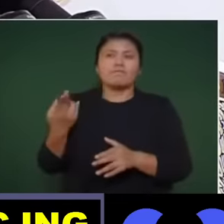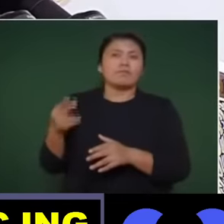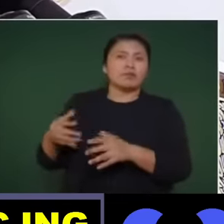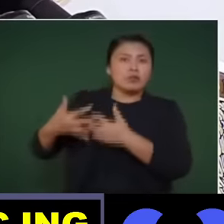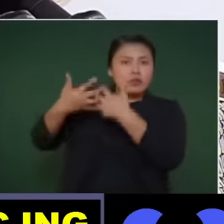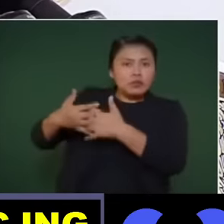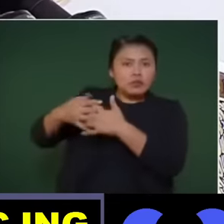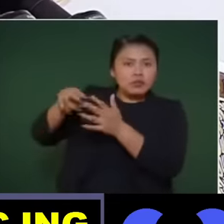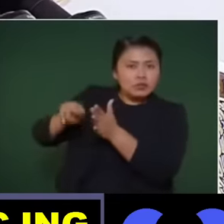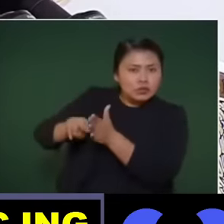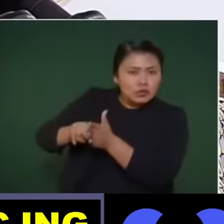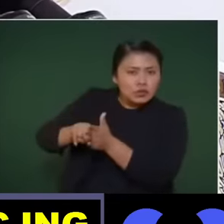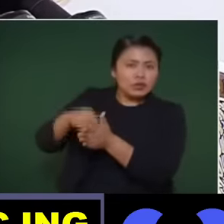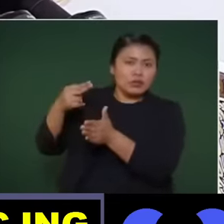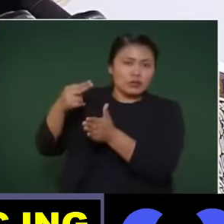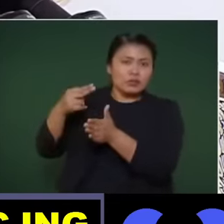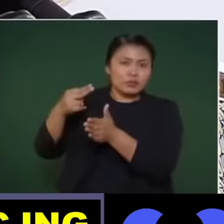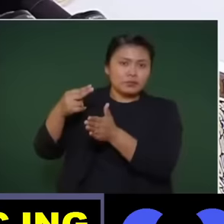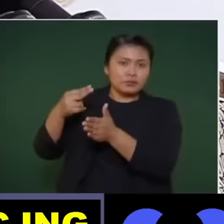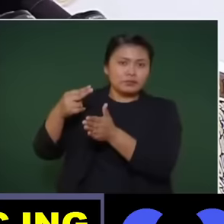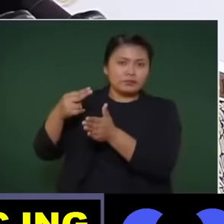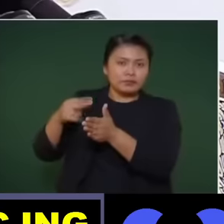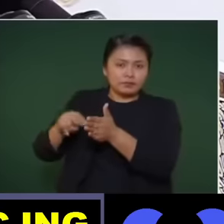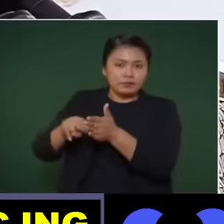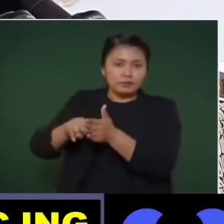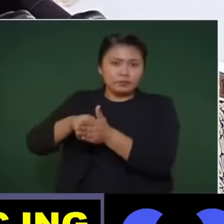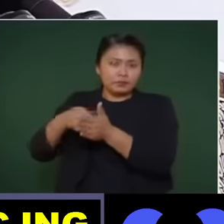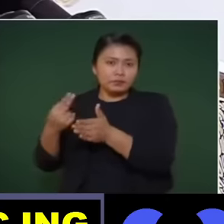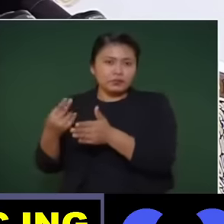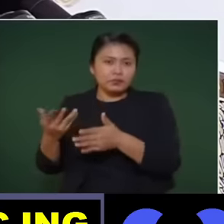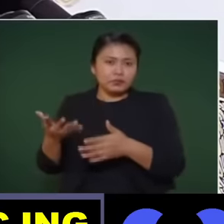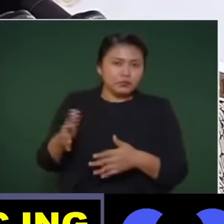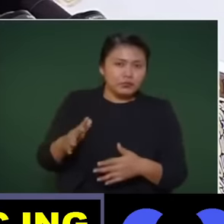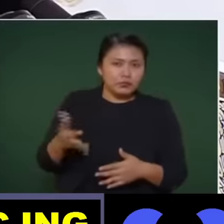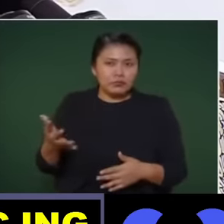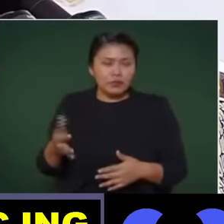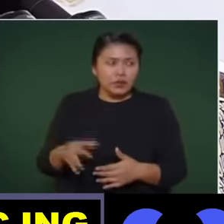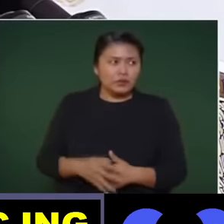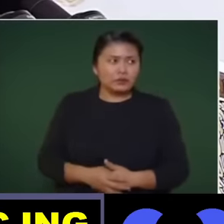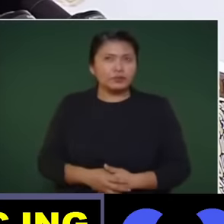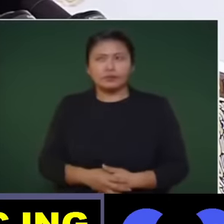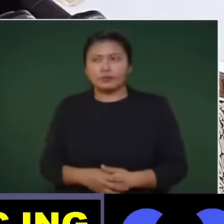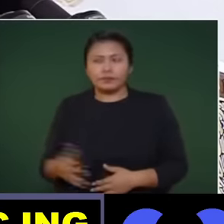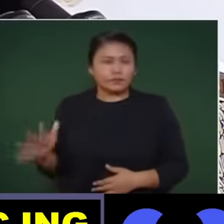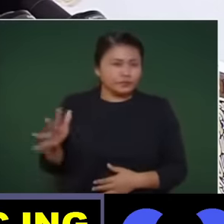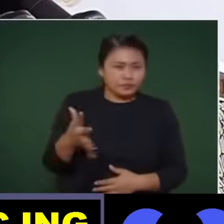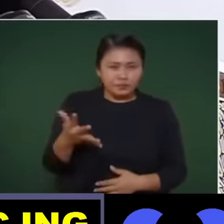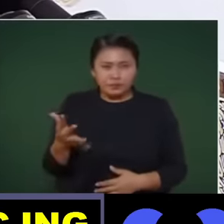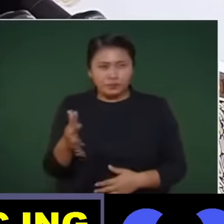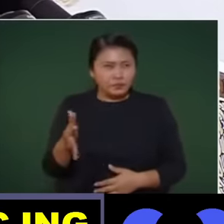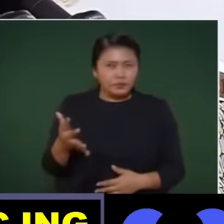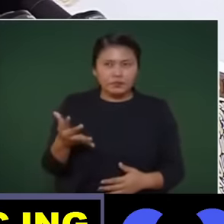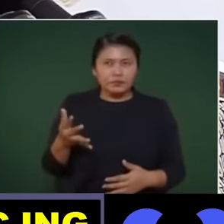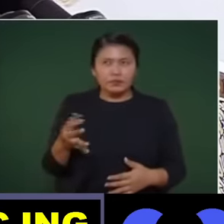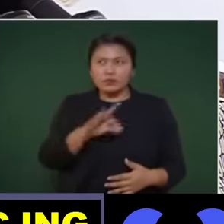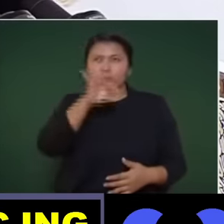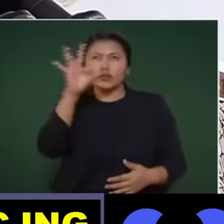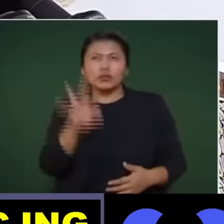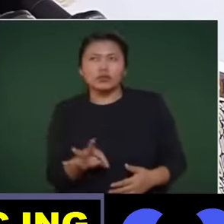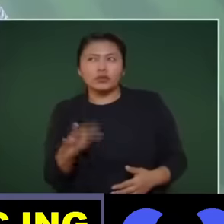un convenio por medio del cual se